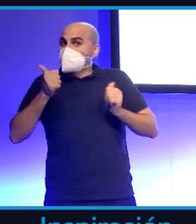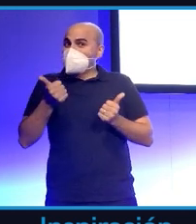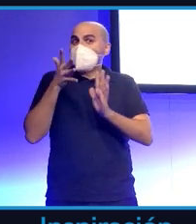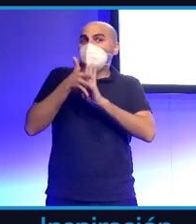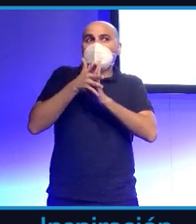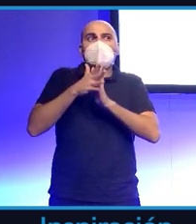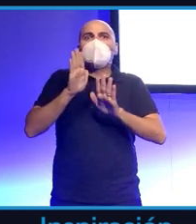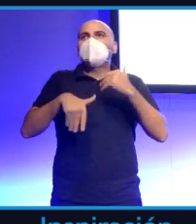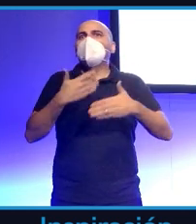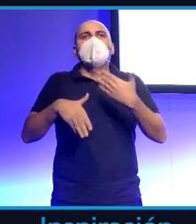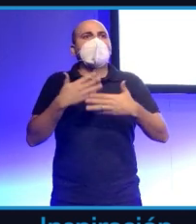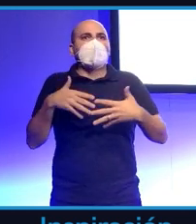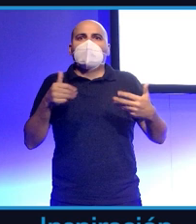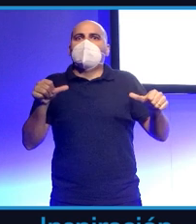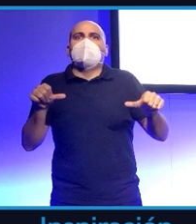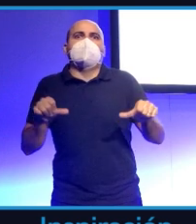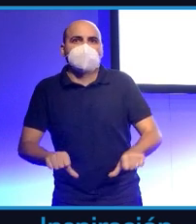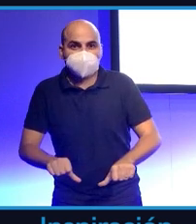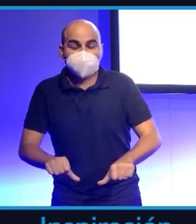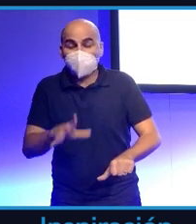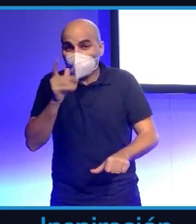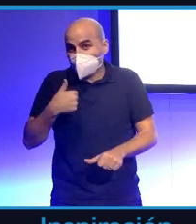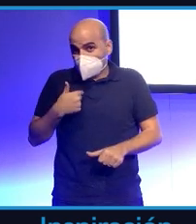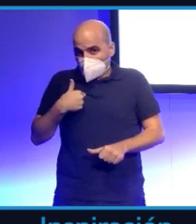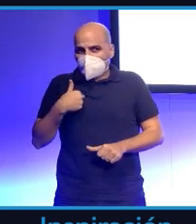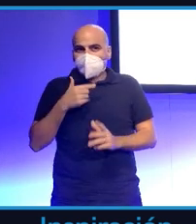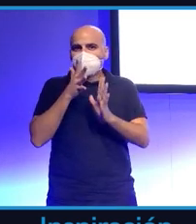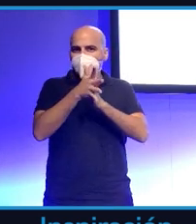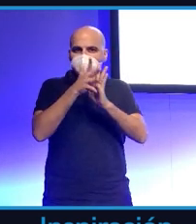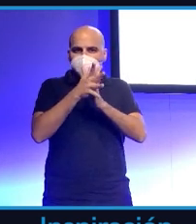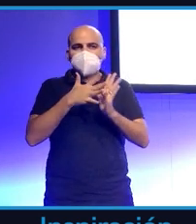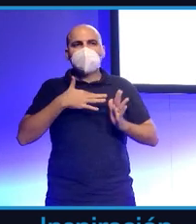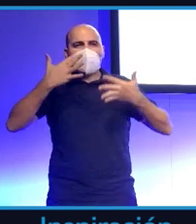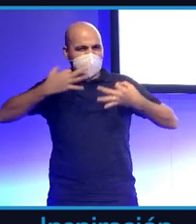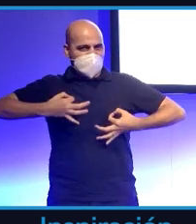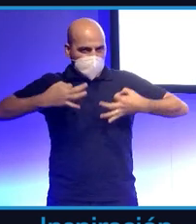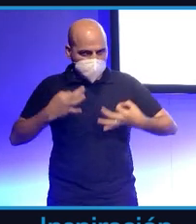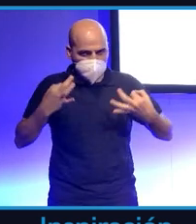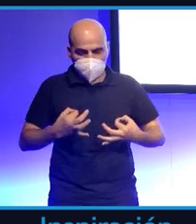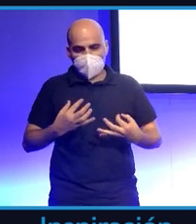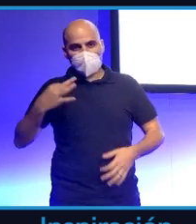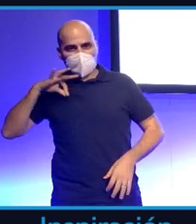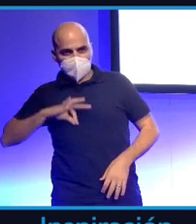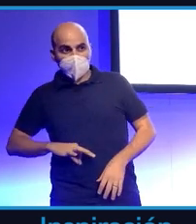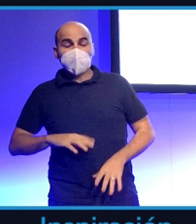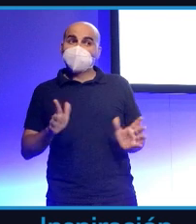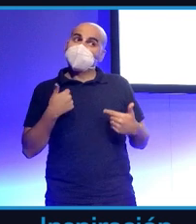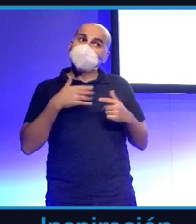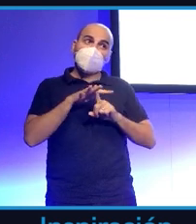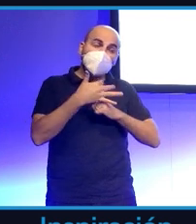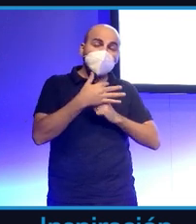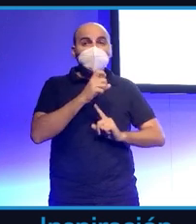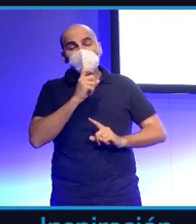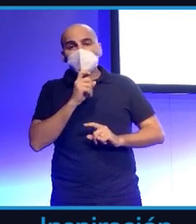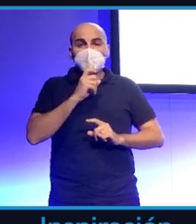yo trataba de ser muy realista, muy crítico con la profesión y bueno, me llamaban una vez, no me llamaban más. Pero yo